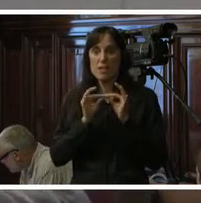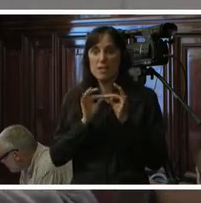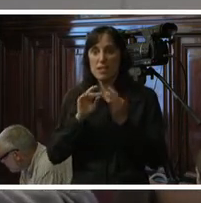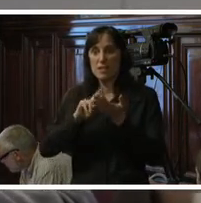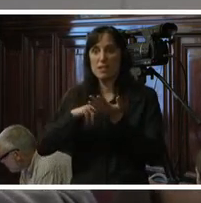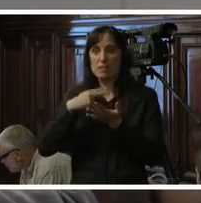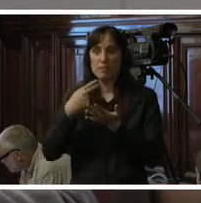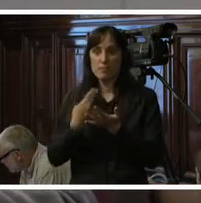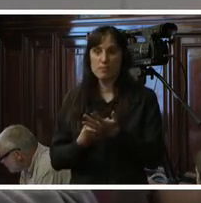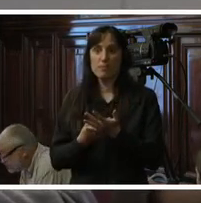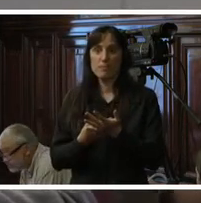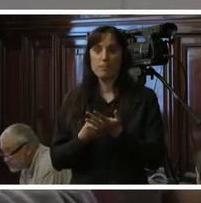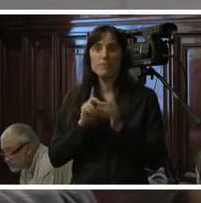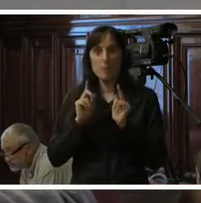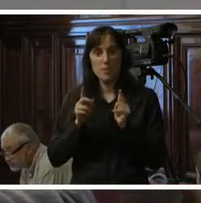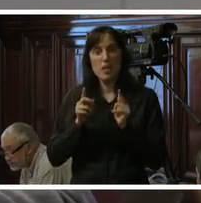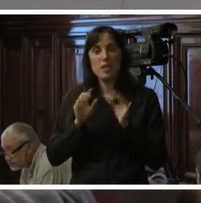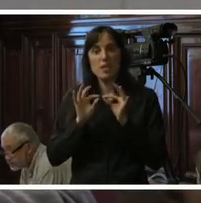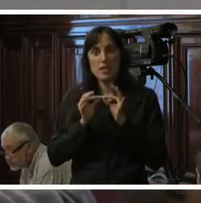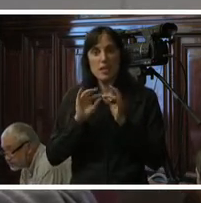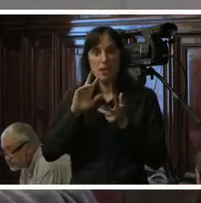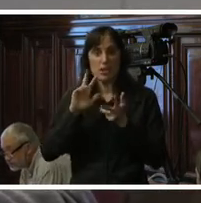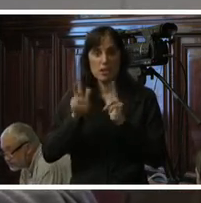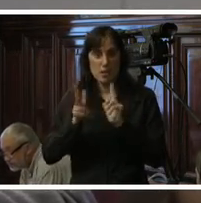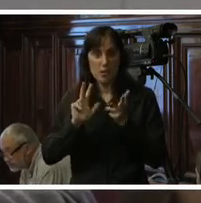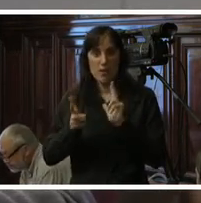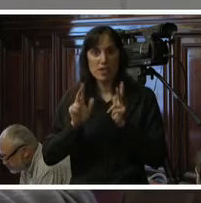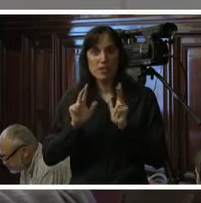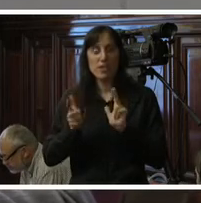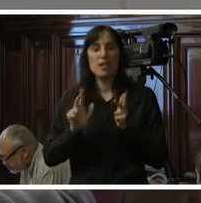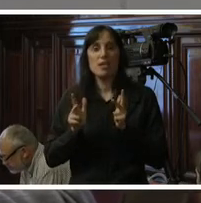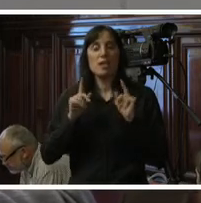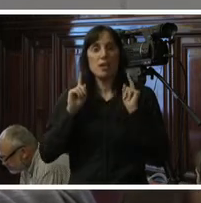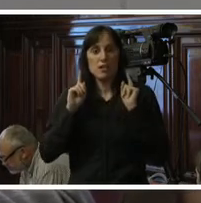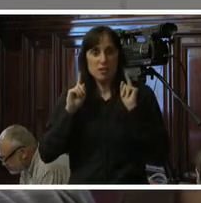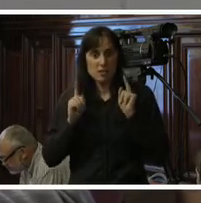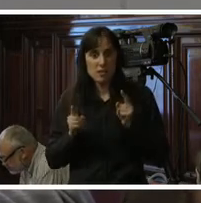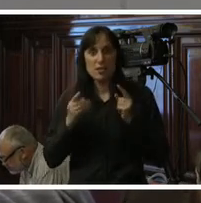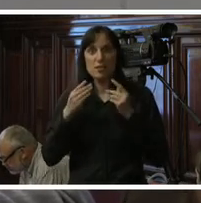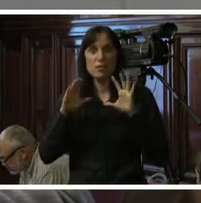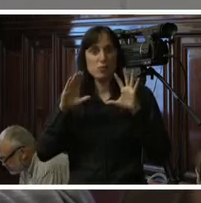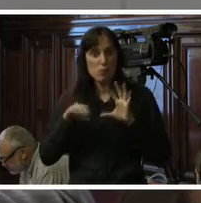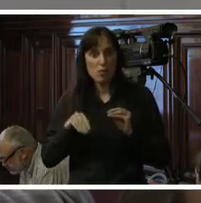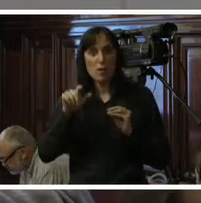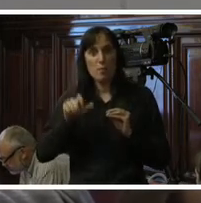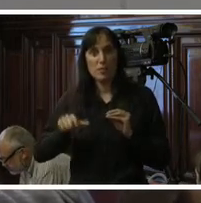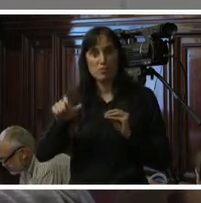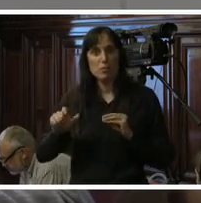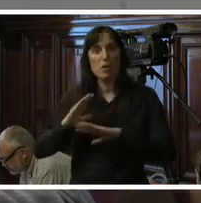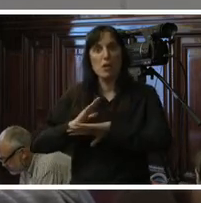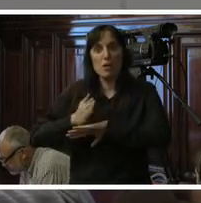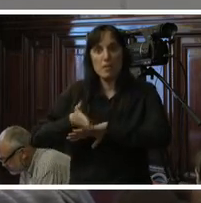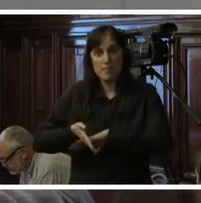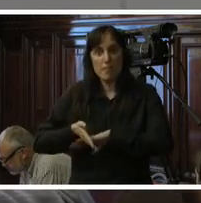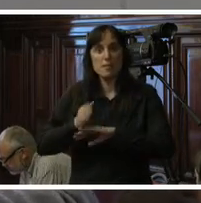intérprete de lenguaje de señas y a todos los que han participado en